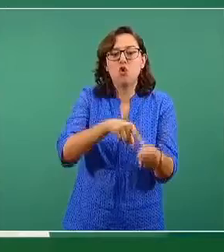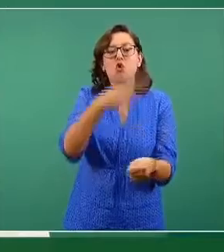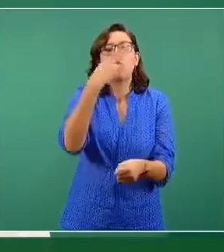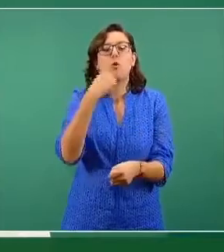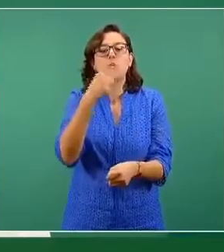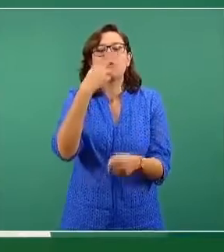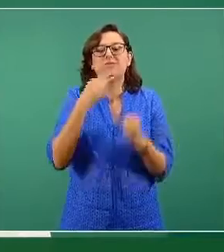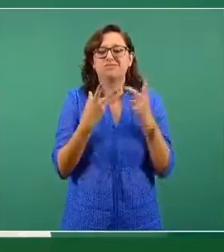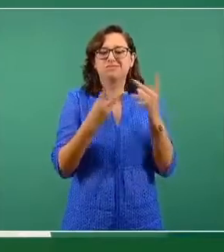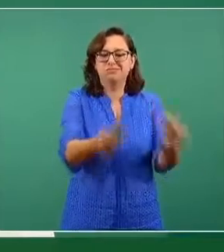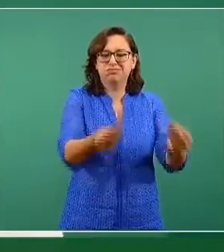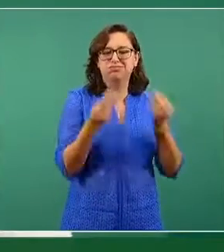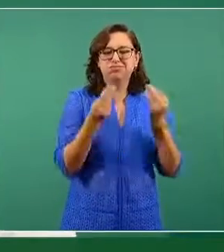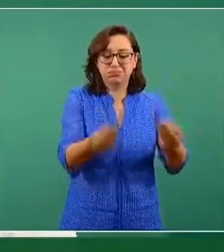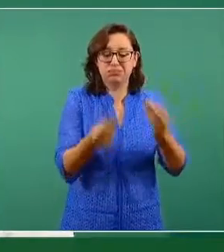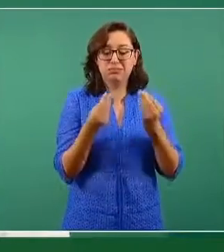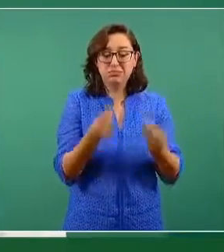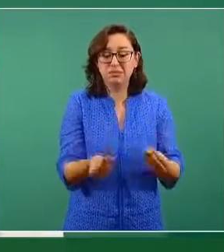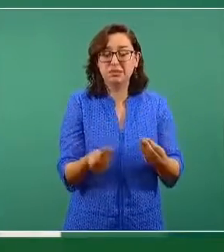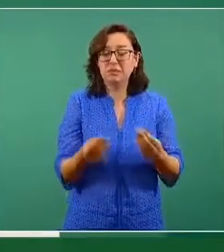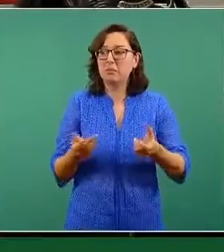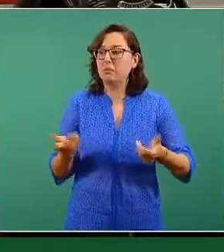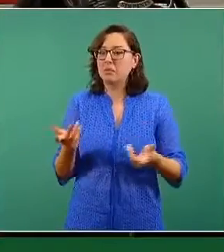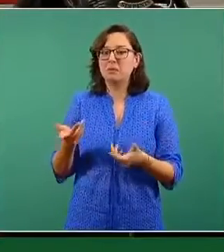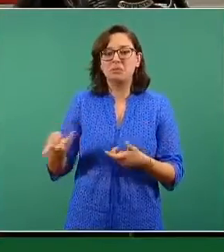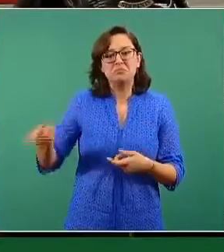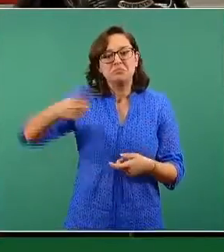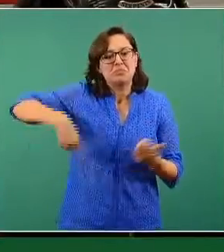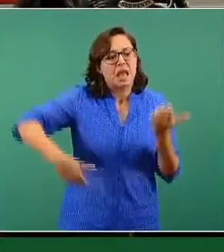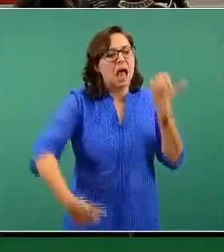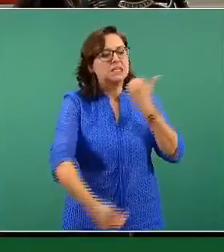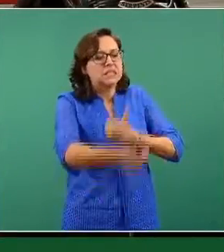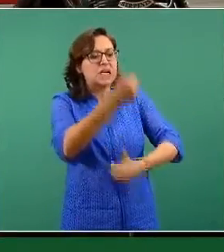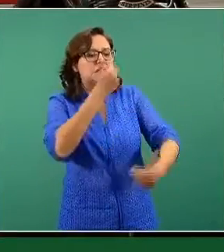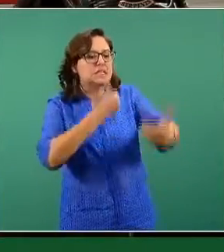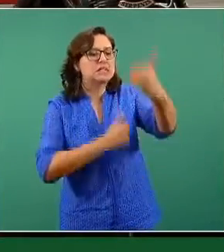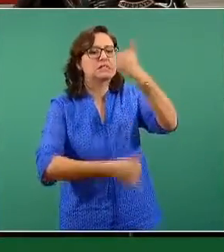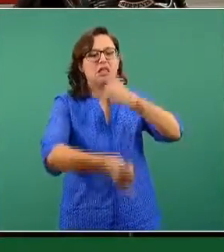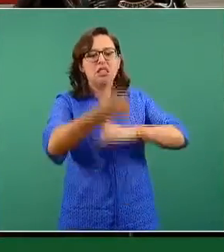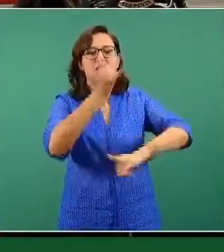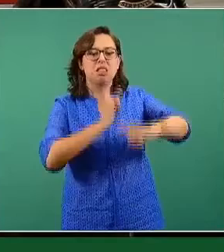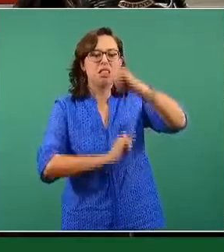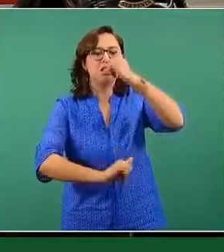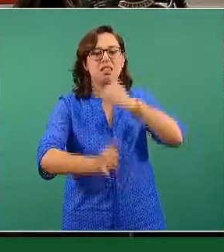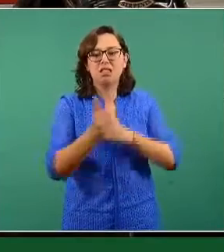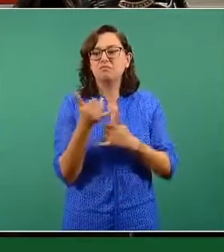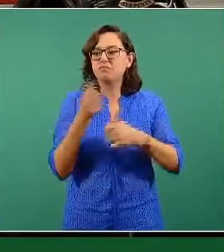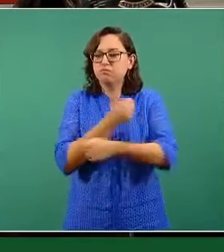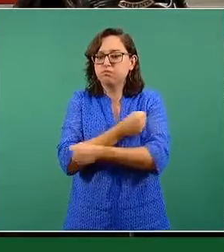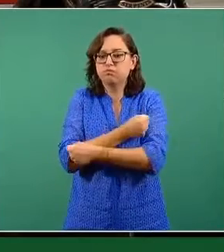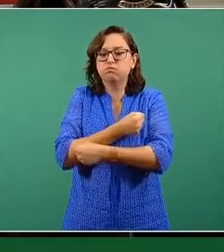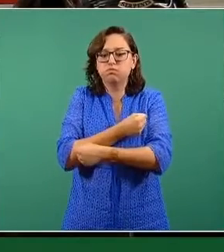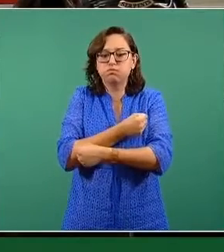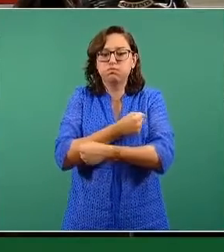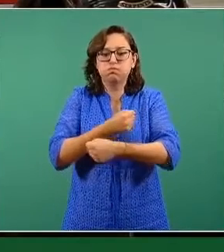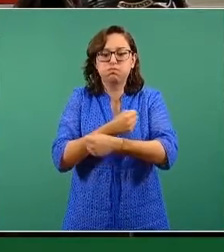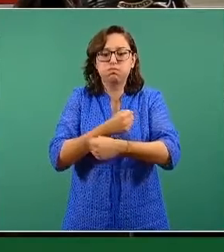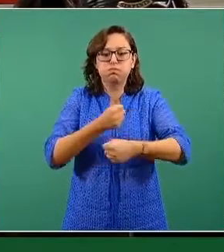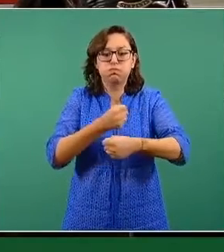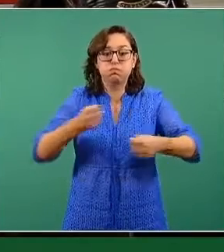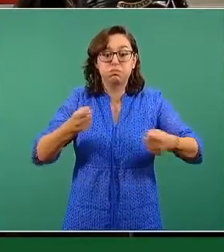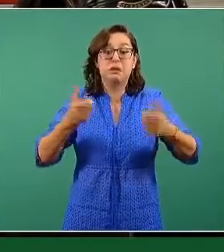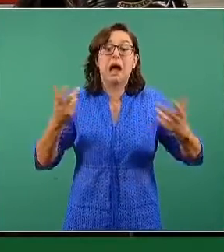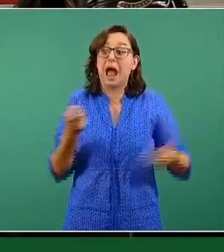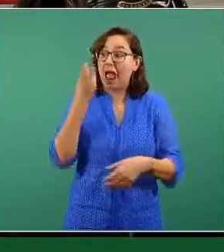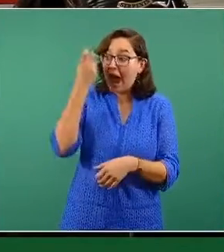saborizantes artificiales, son los que han causado esta epidemia, mayormente. Se conoce, por ejemplo, y